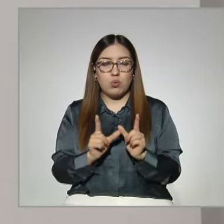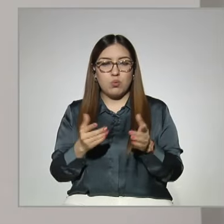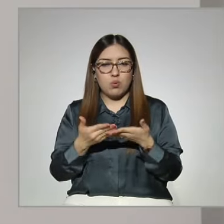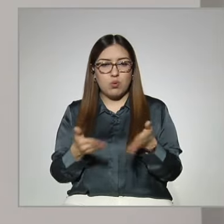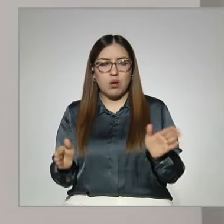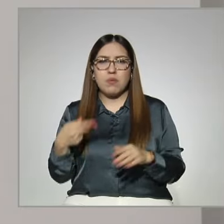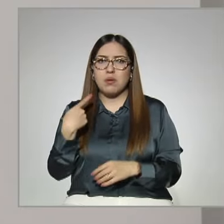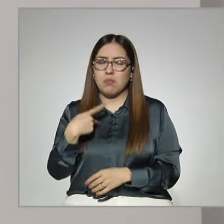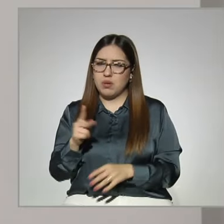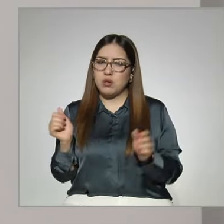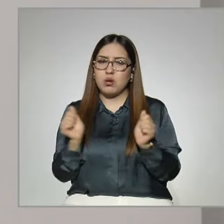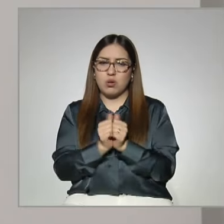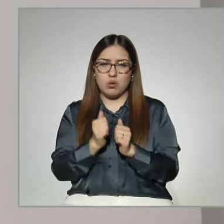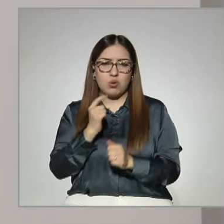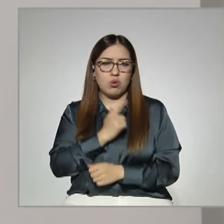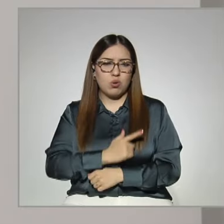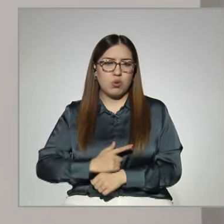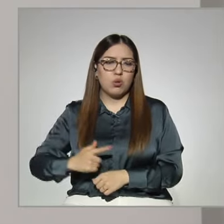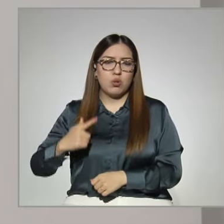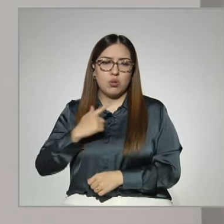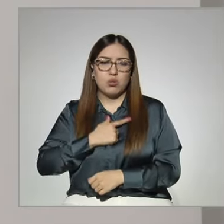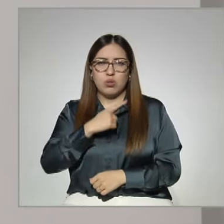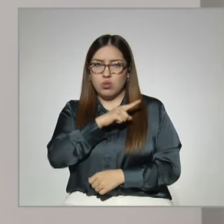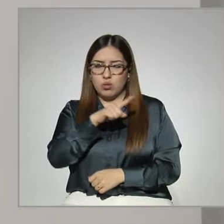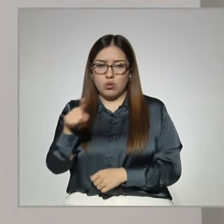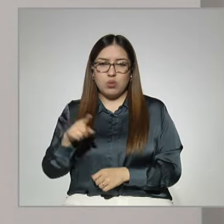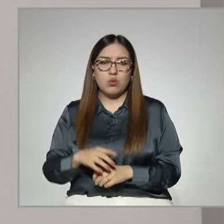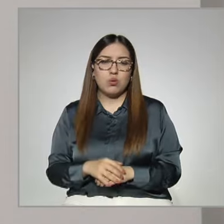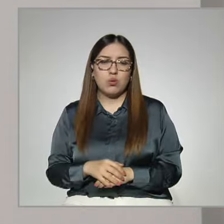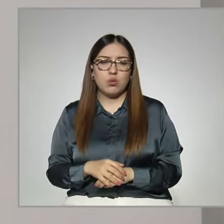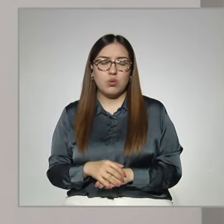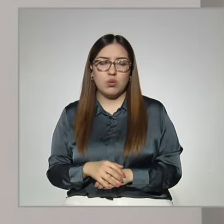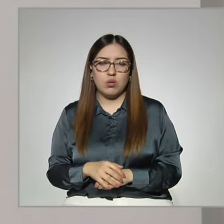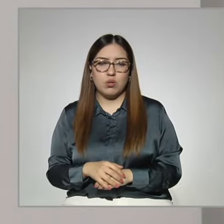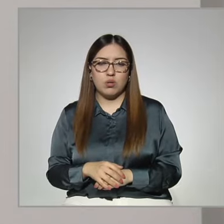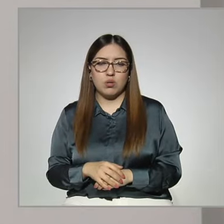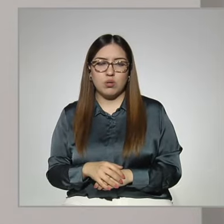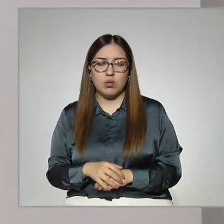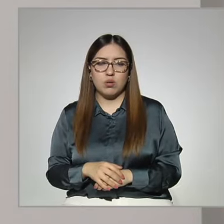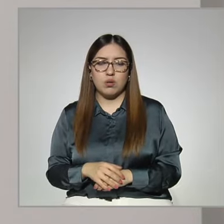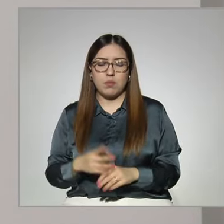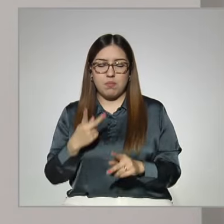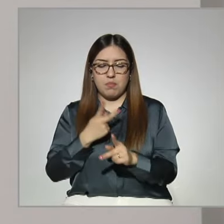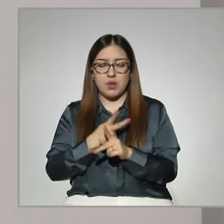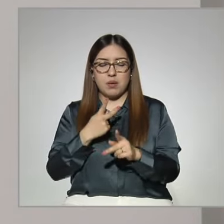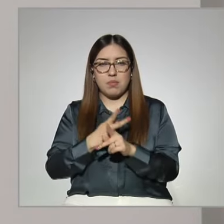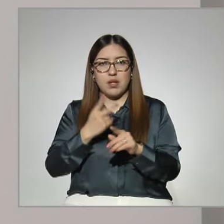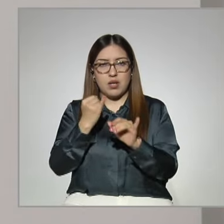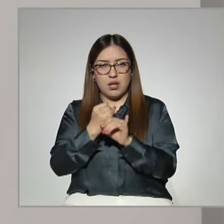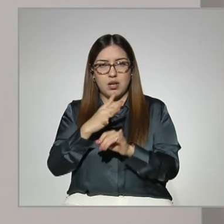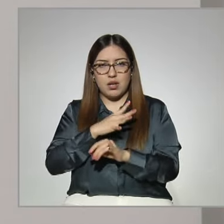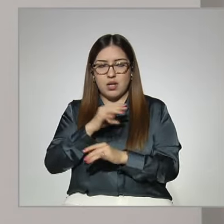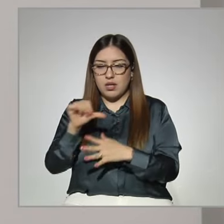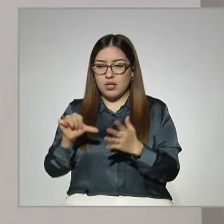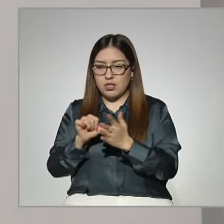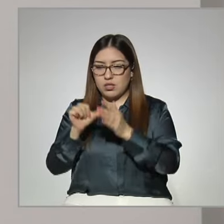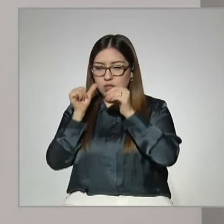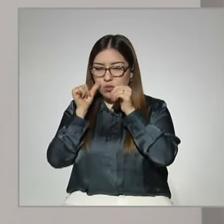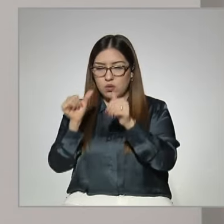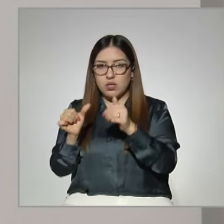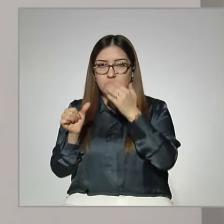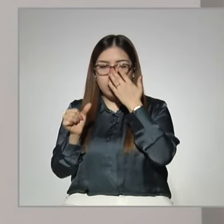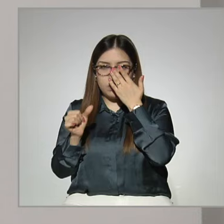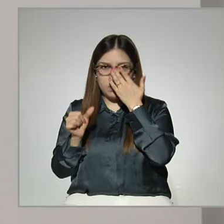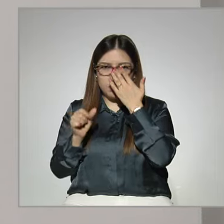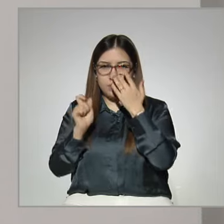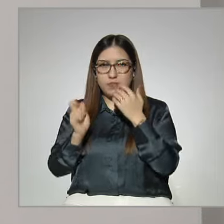gusto, pues si lo envía, tenemos una parte, en prepa línea, tenemos un centro de atención, una ventanilla única, que